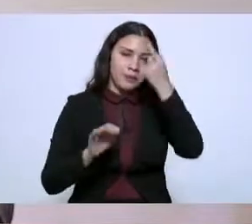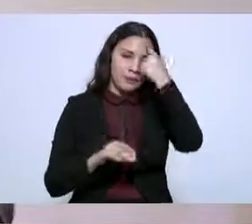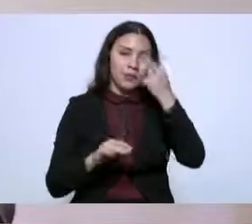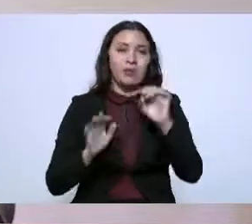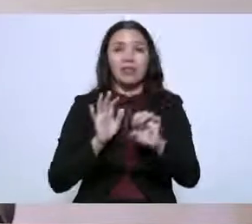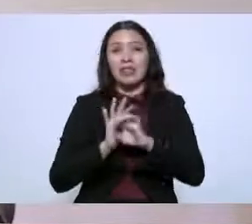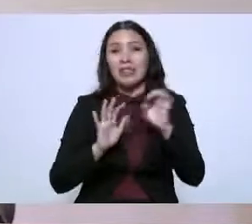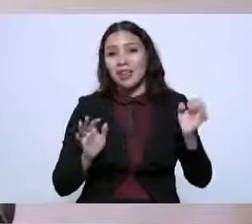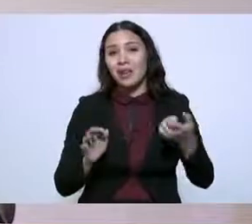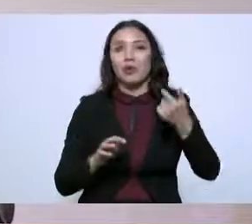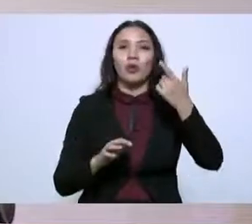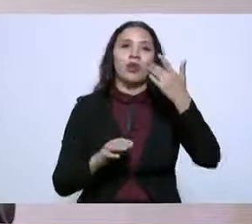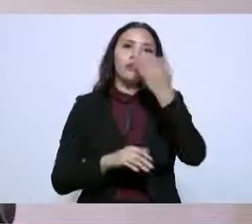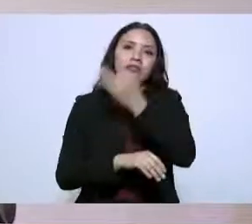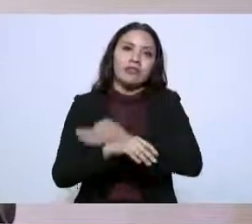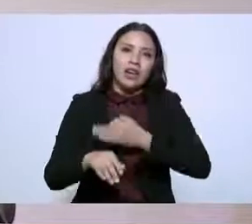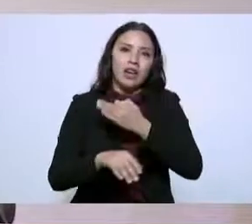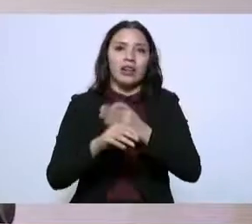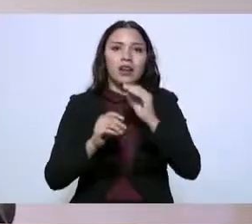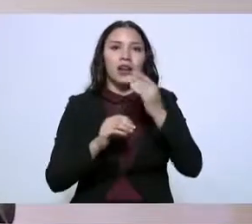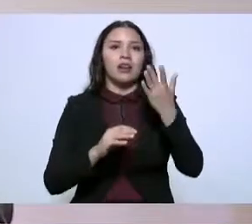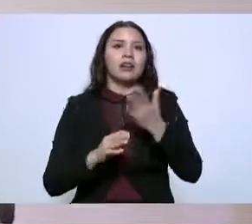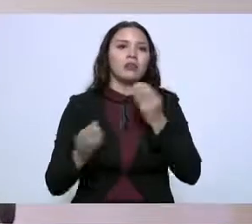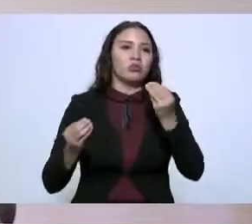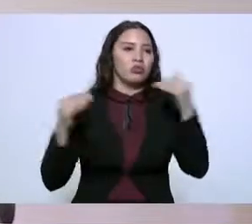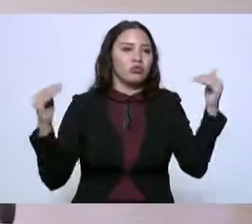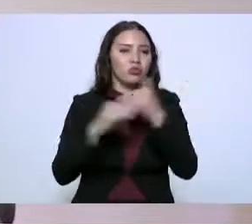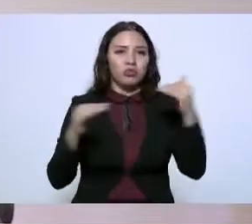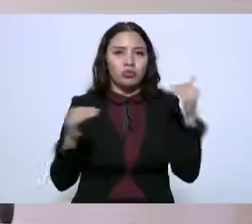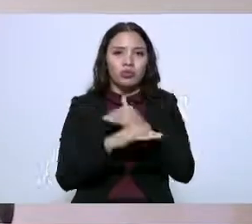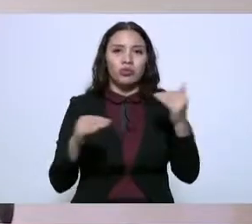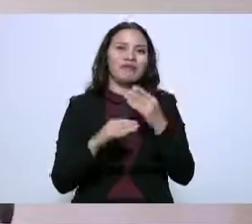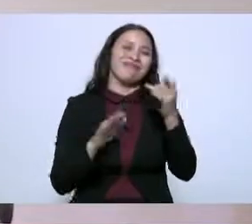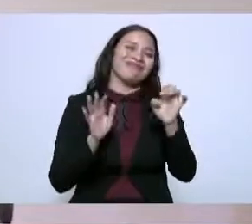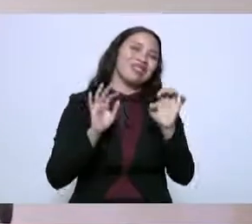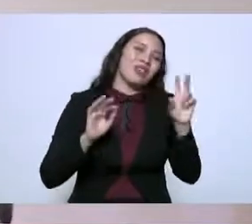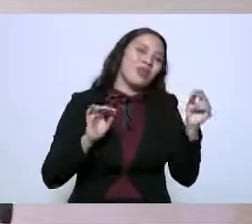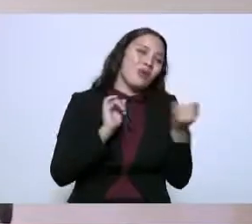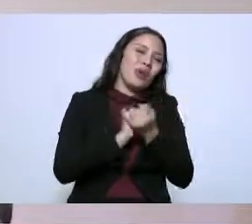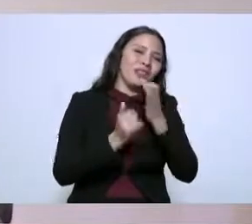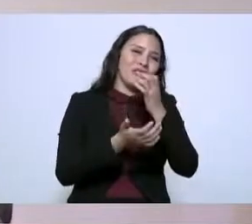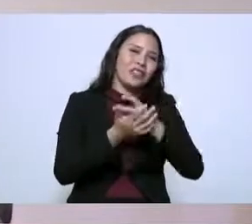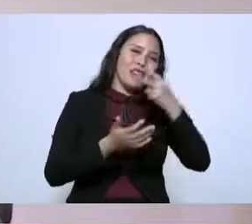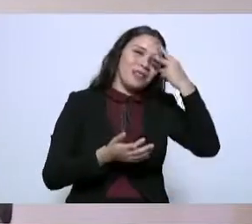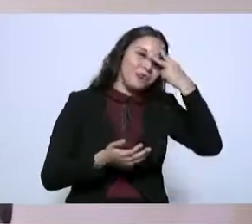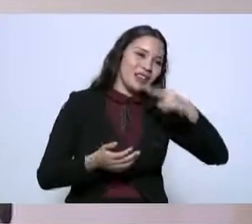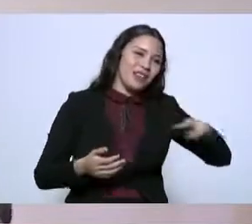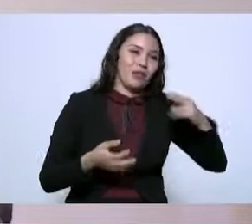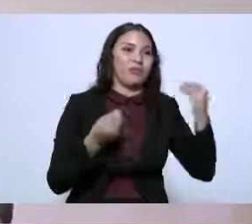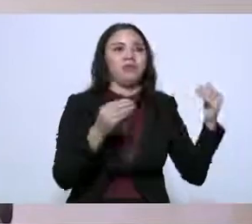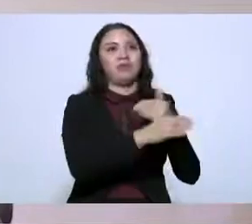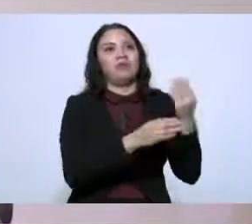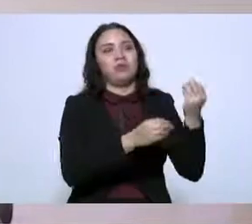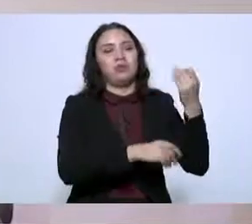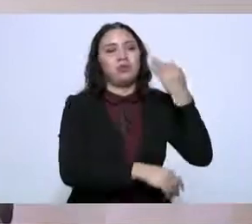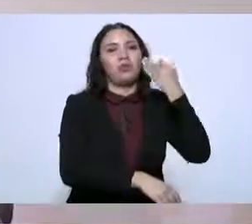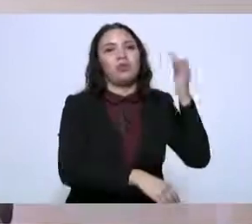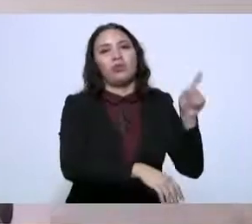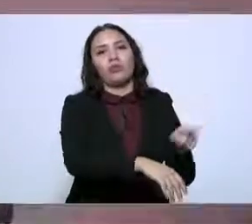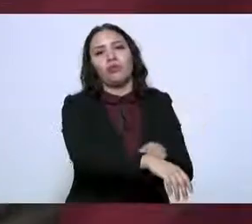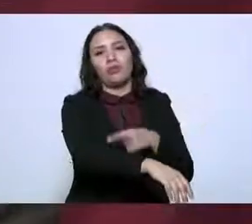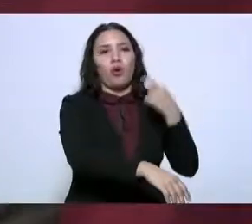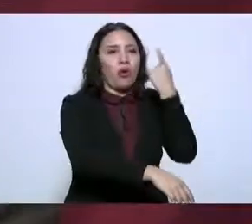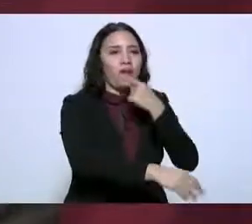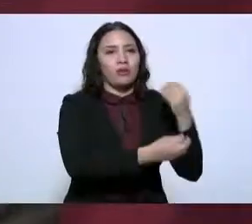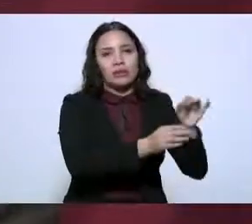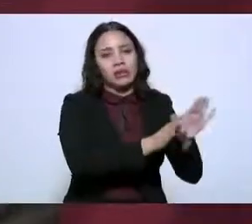horas de alto tránsito, ya aunque no sucede como en la Ciudad de México, que podemos gastar hasta dos horas en los